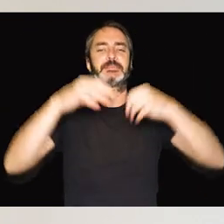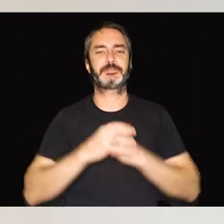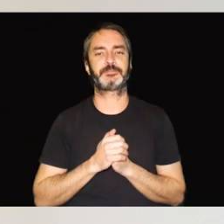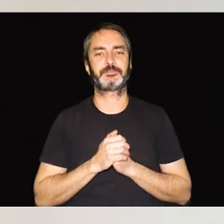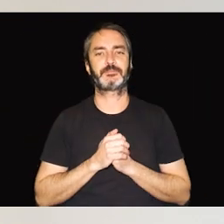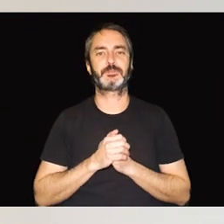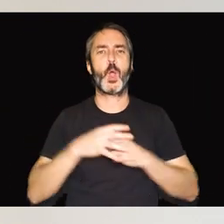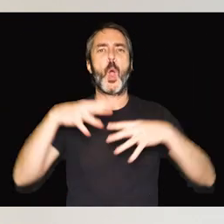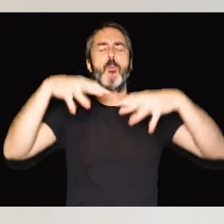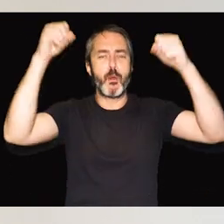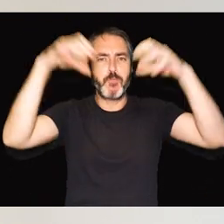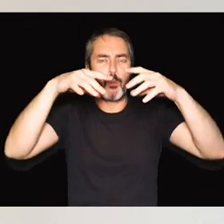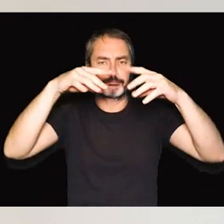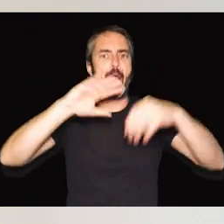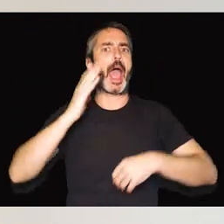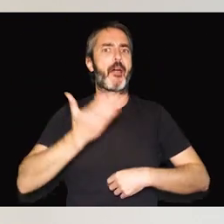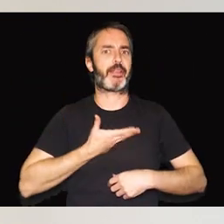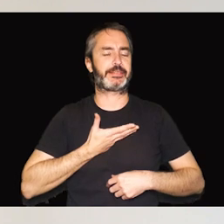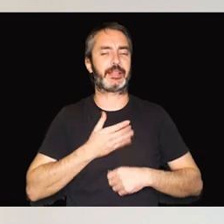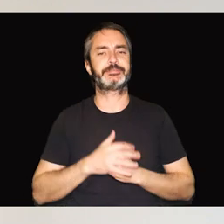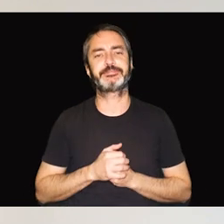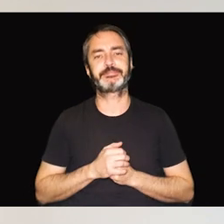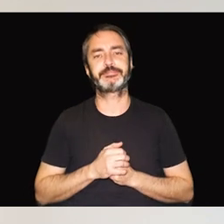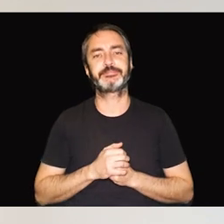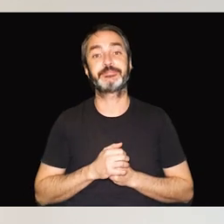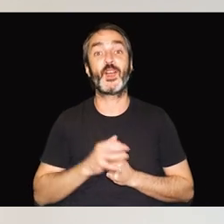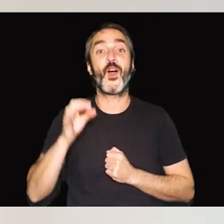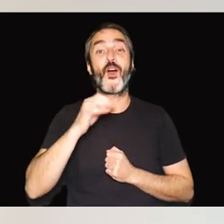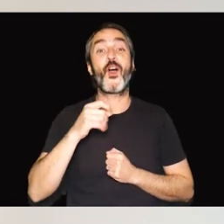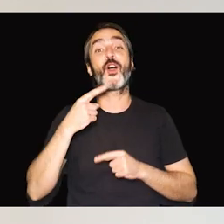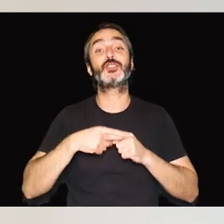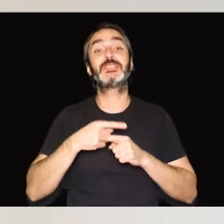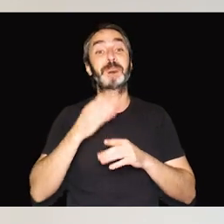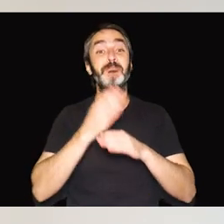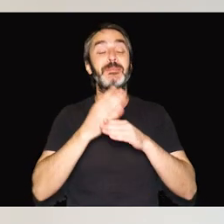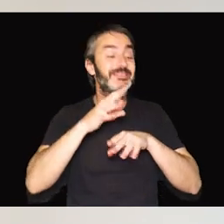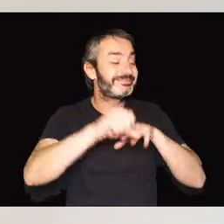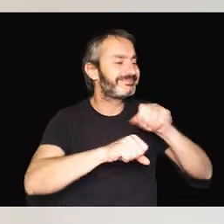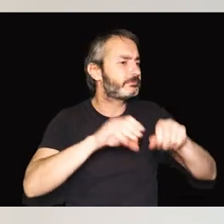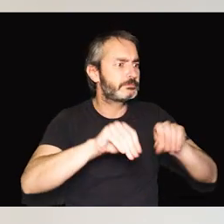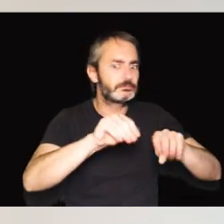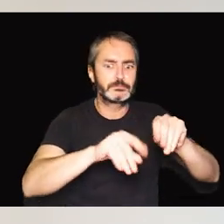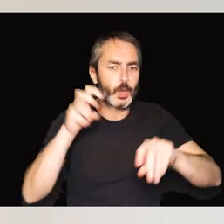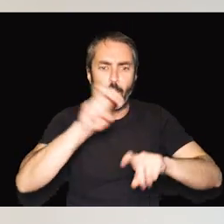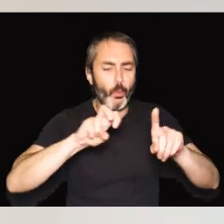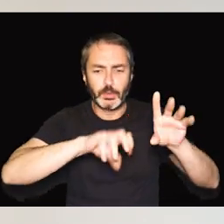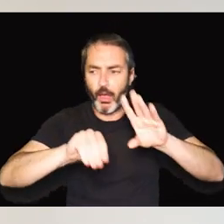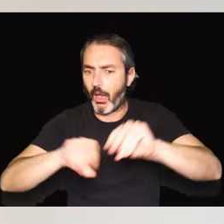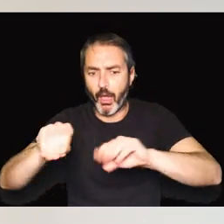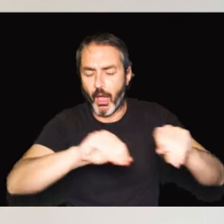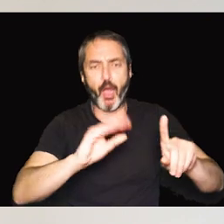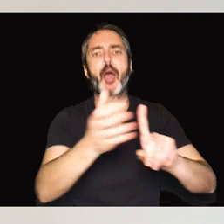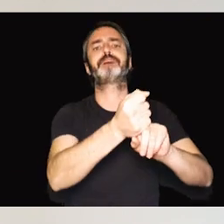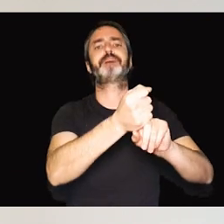Le afectan mucho los cambios de luz. No encuentra las cosas fuera de su sitio habitual. Tiene